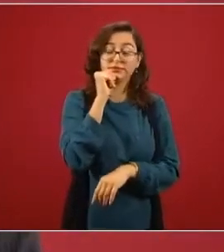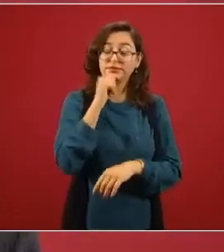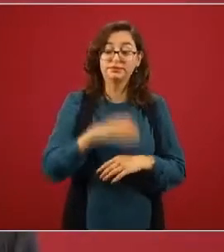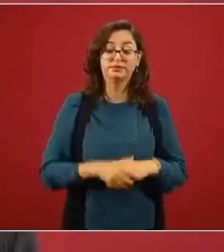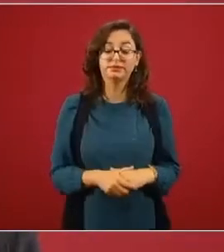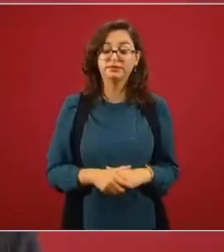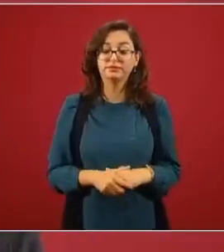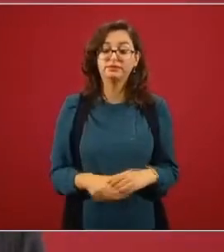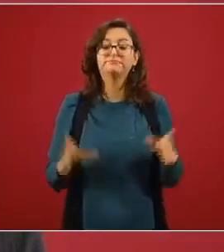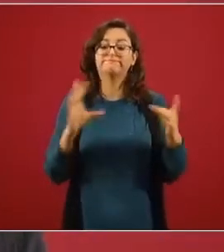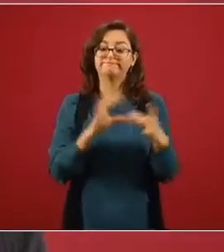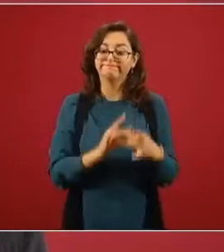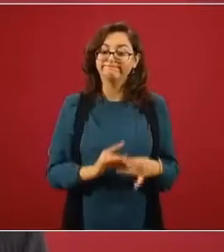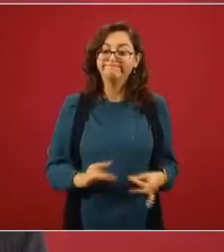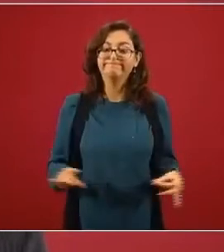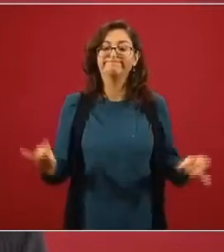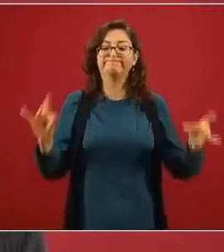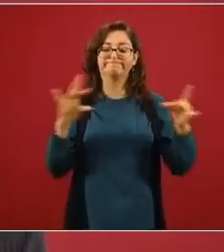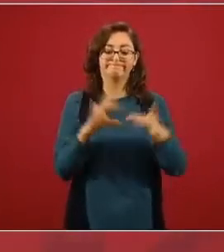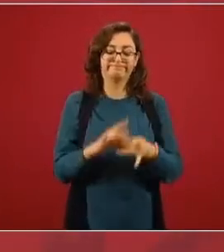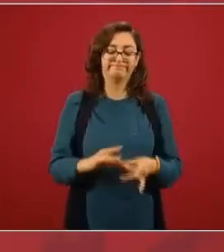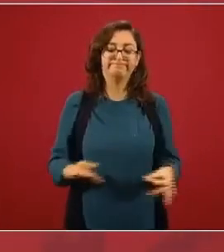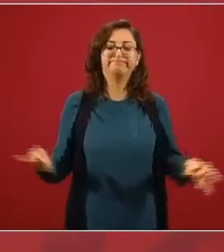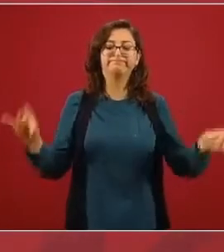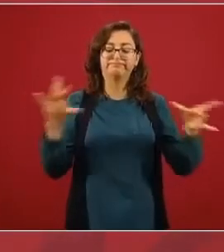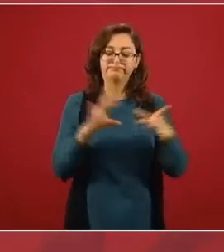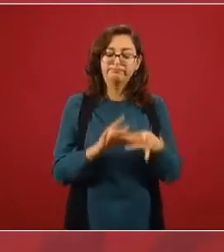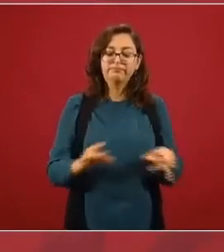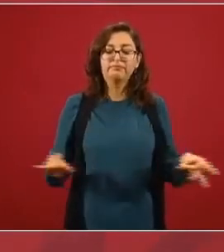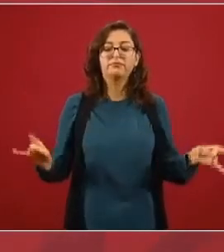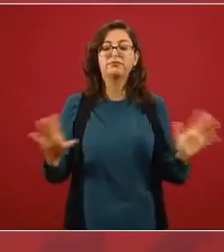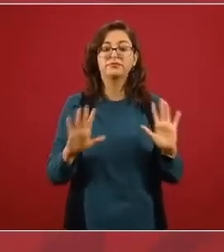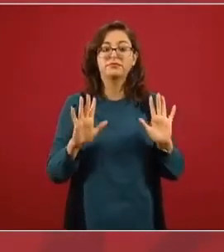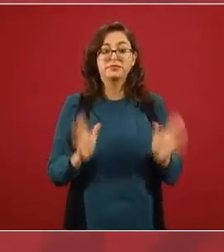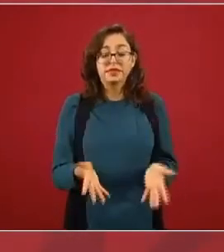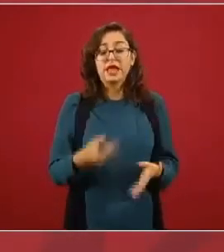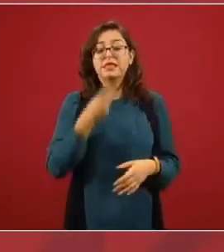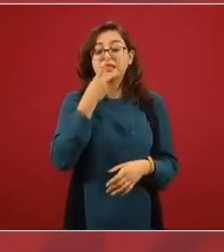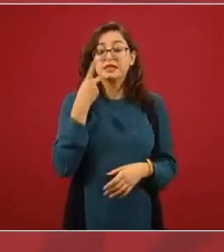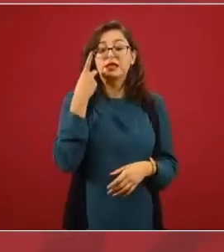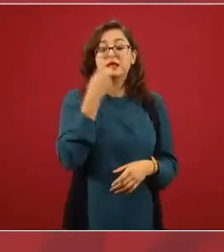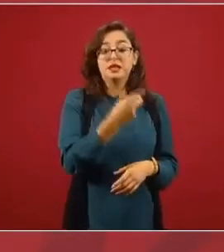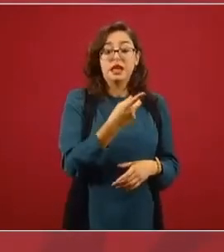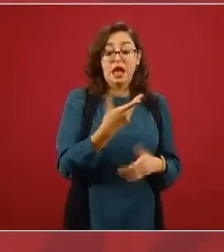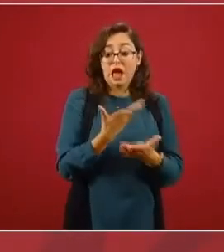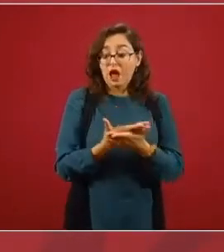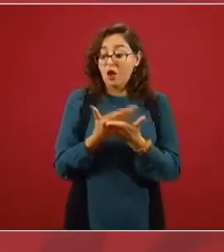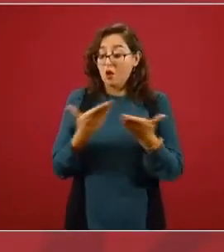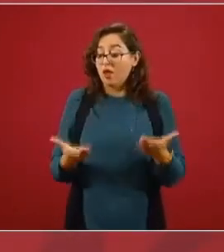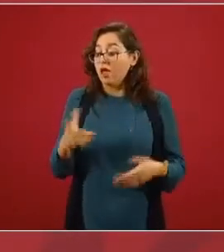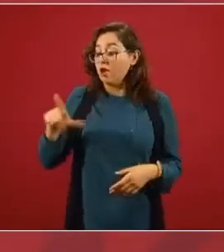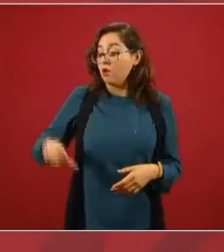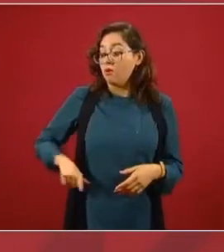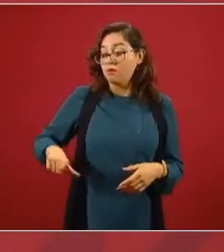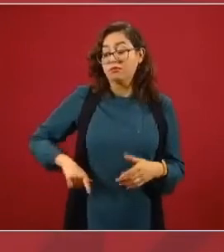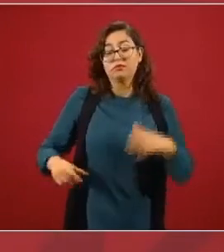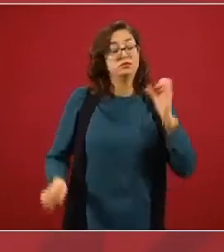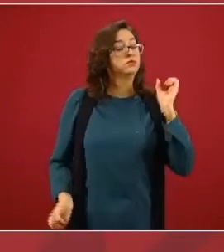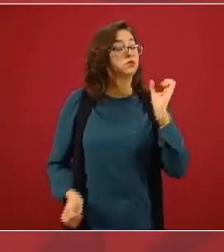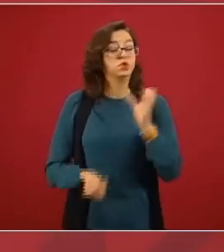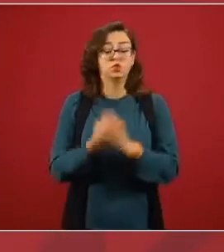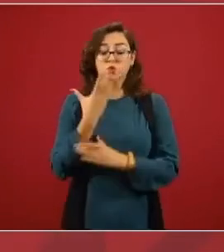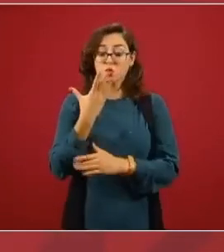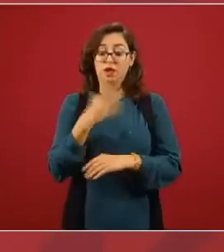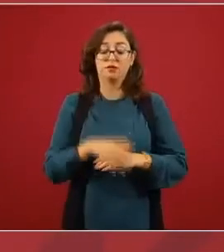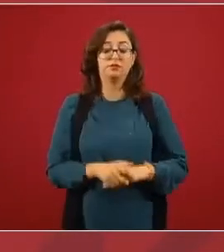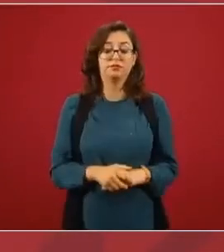y les expliqué y les dije que era un gobierno nuevo que